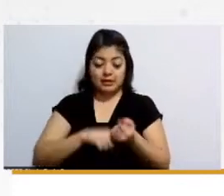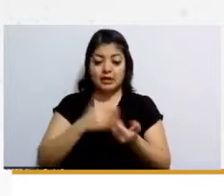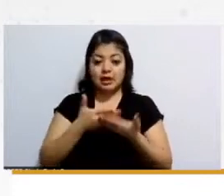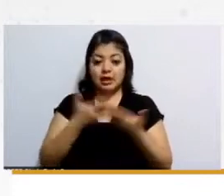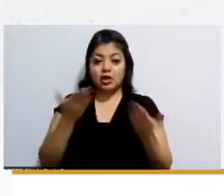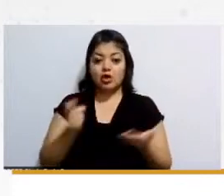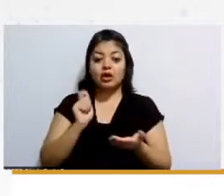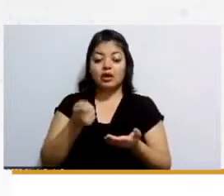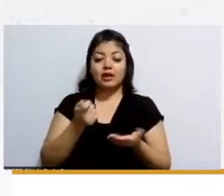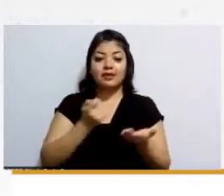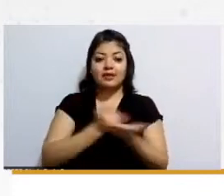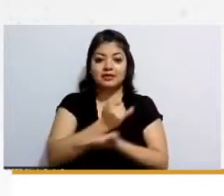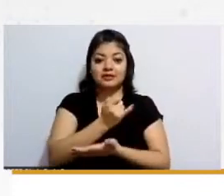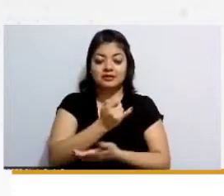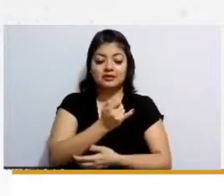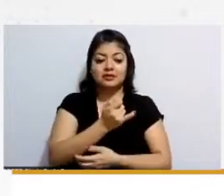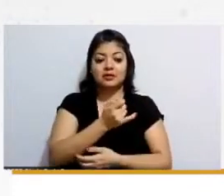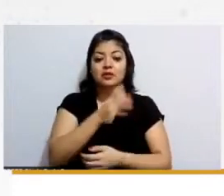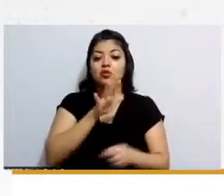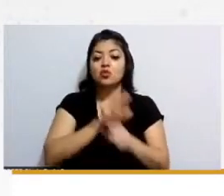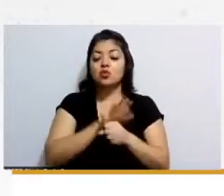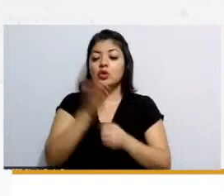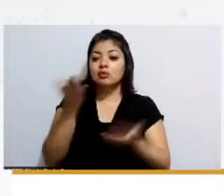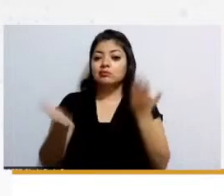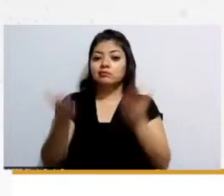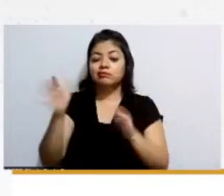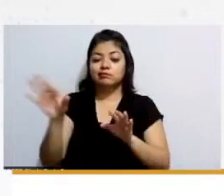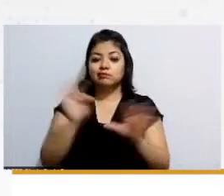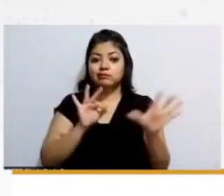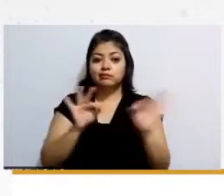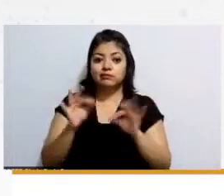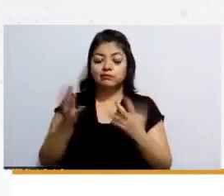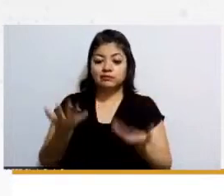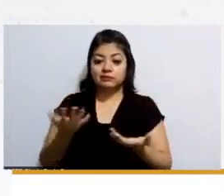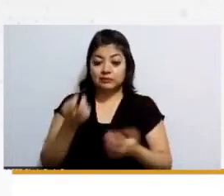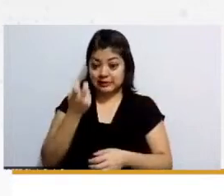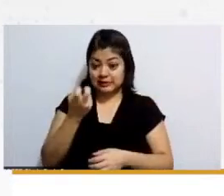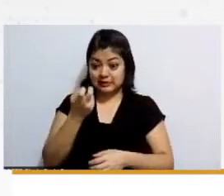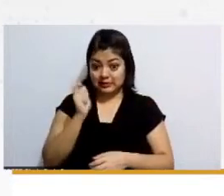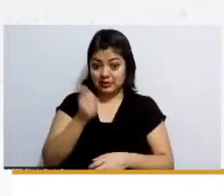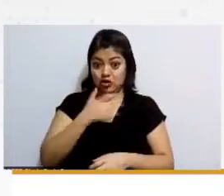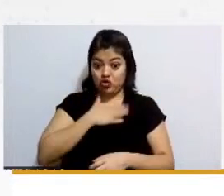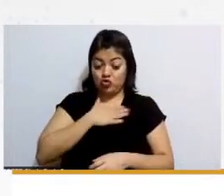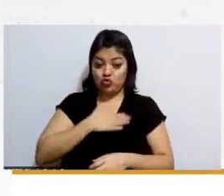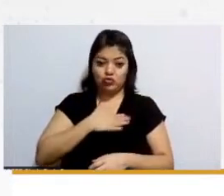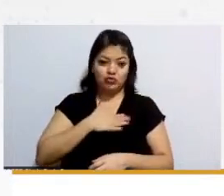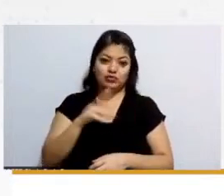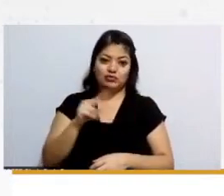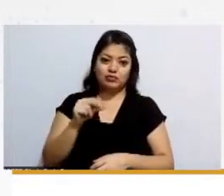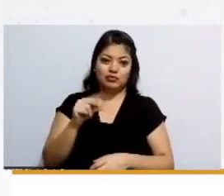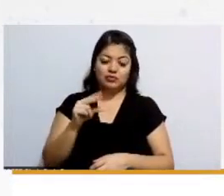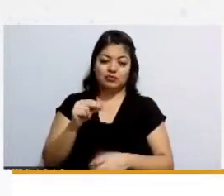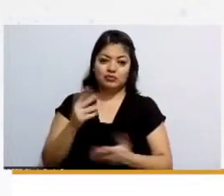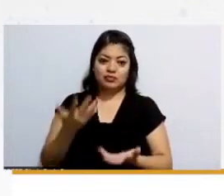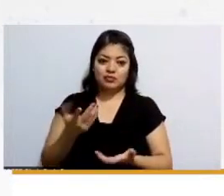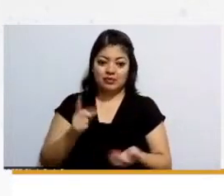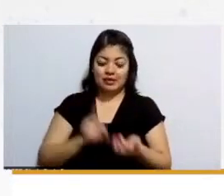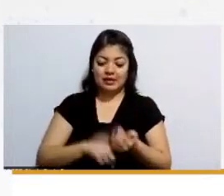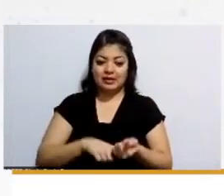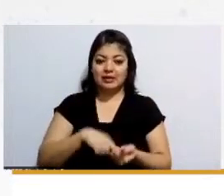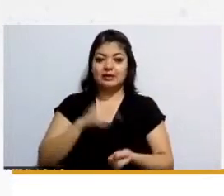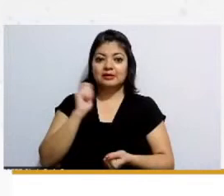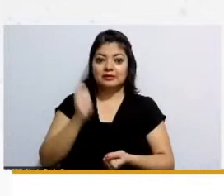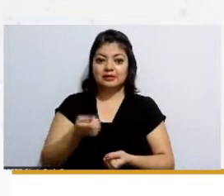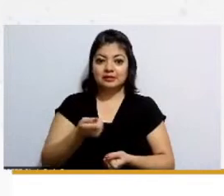con sandía ¿con quién te quedas? entonces no era justo para esto entonces ante tal eventualidad